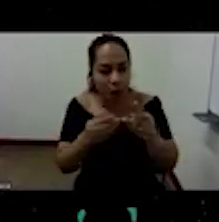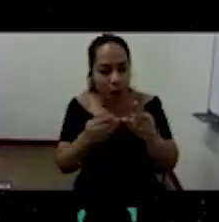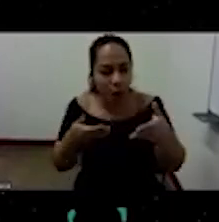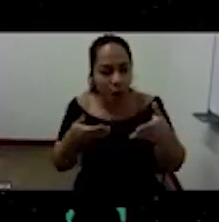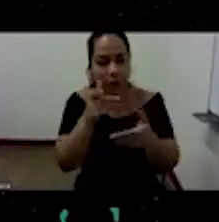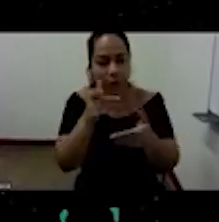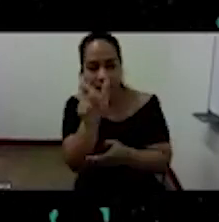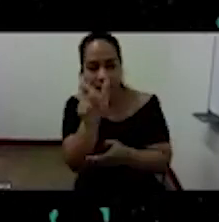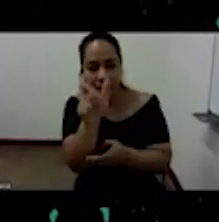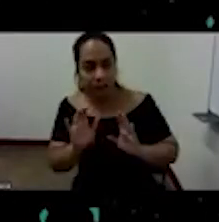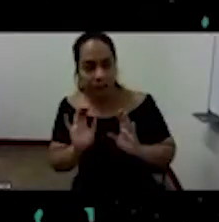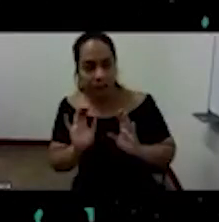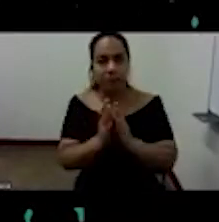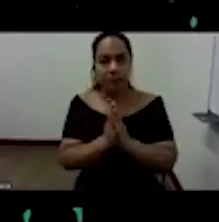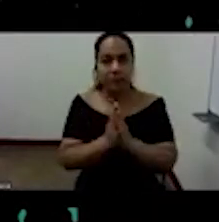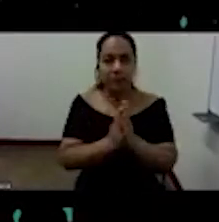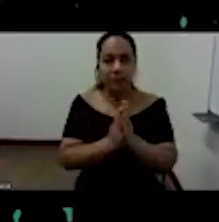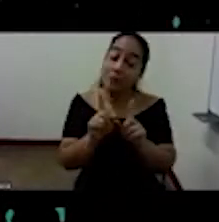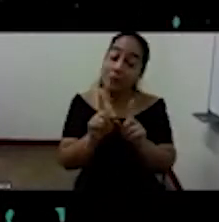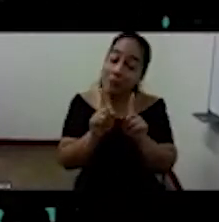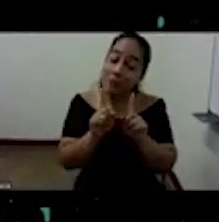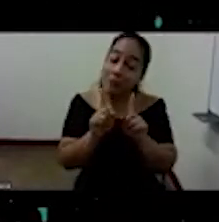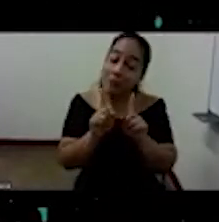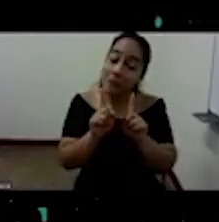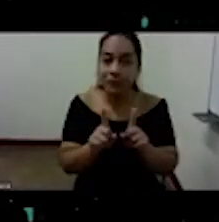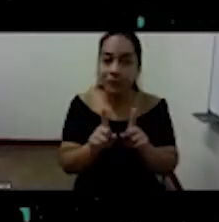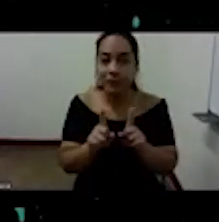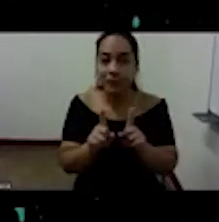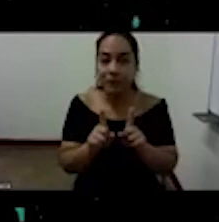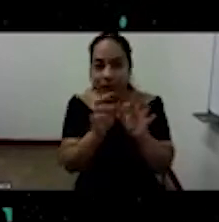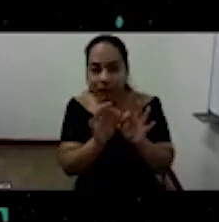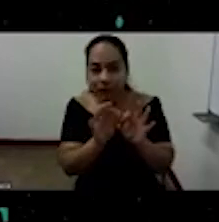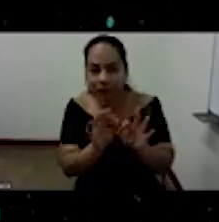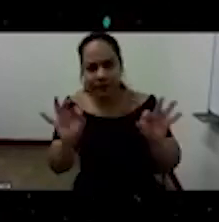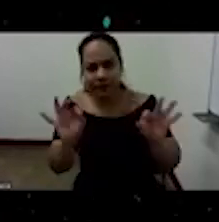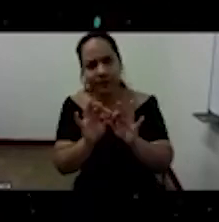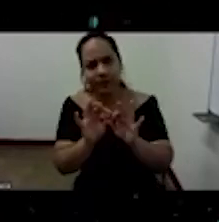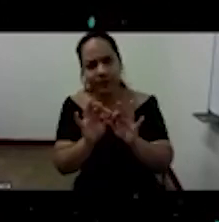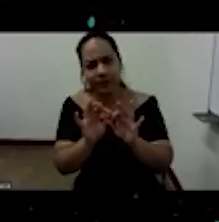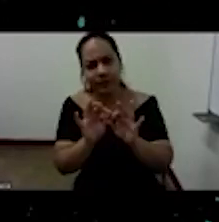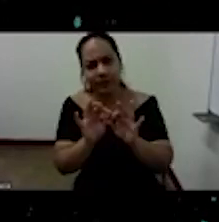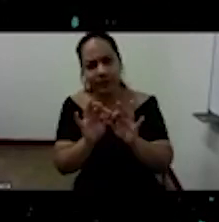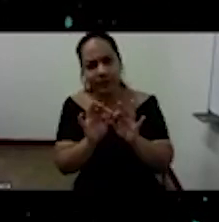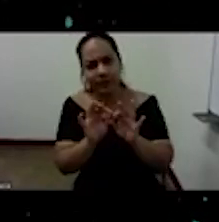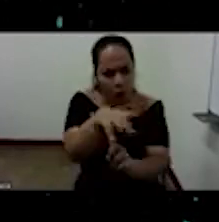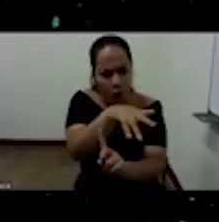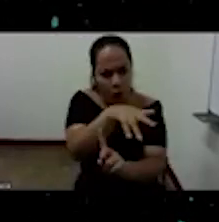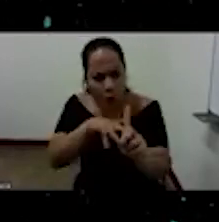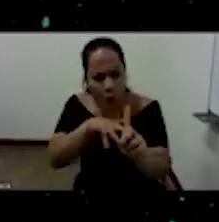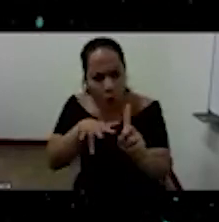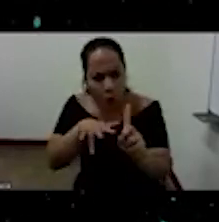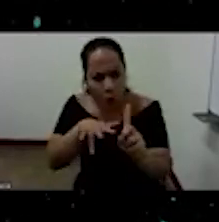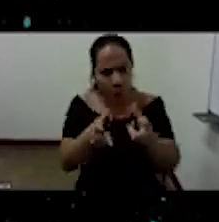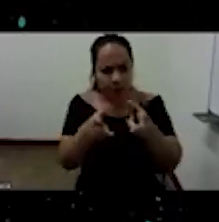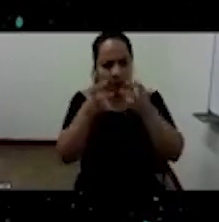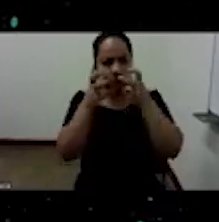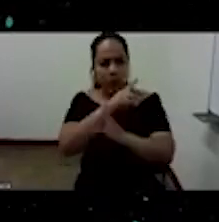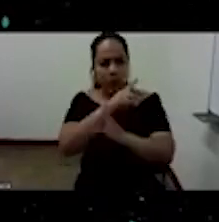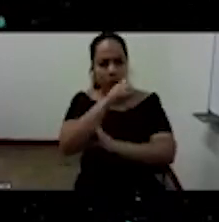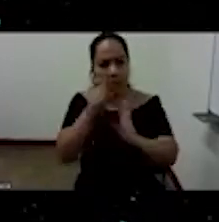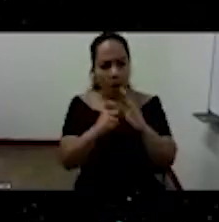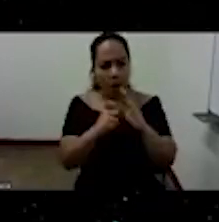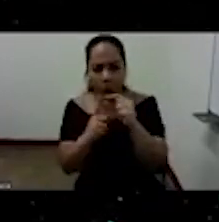pero tenemos que bien contextualizarlas, estas palabras,